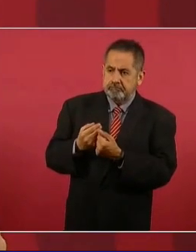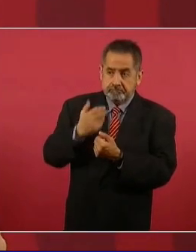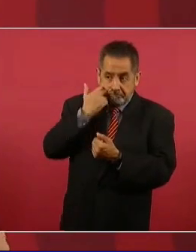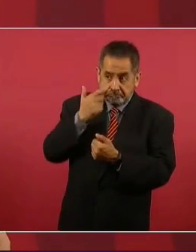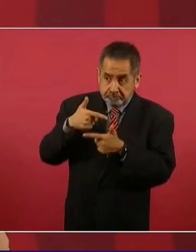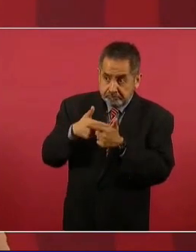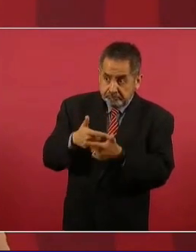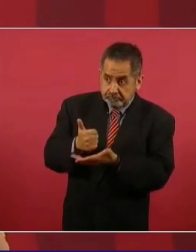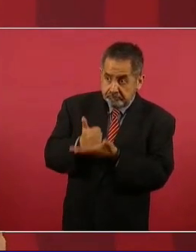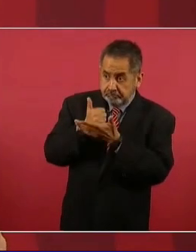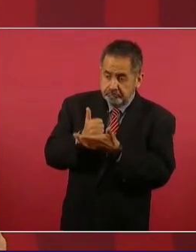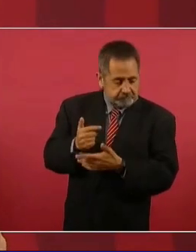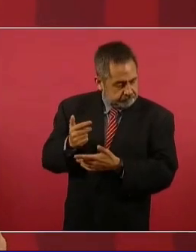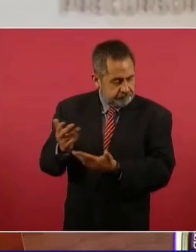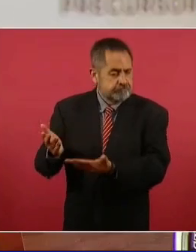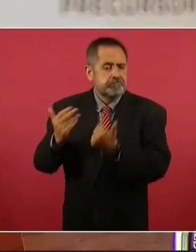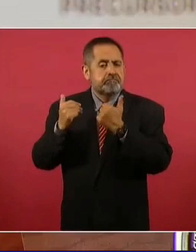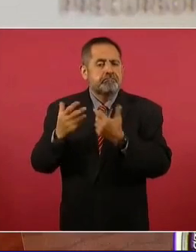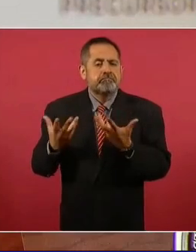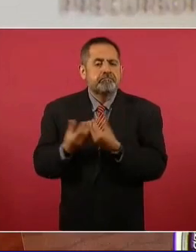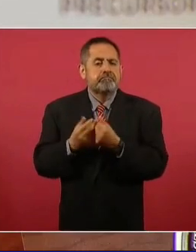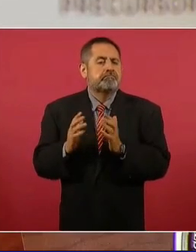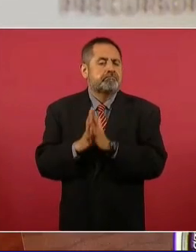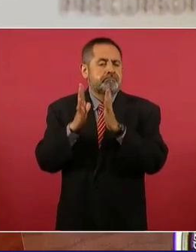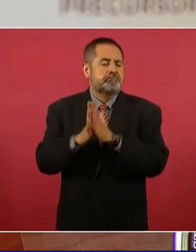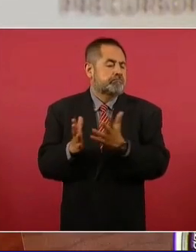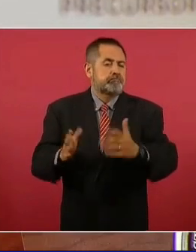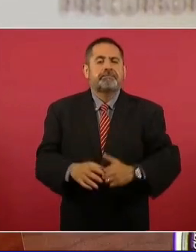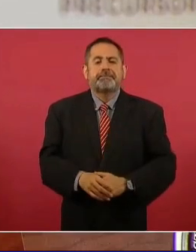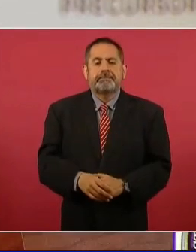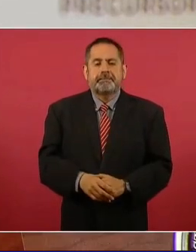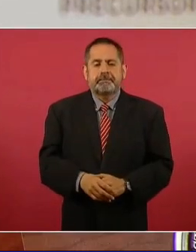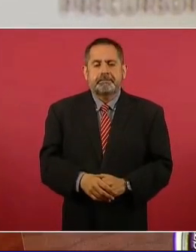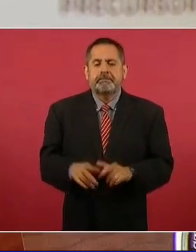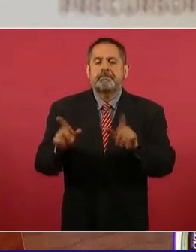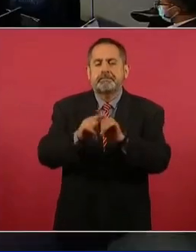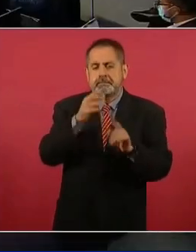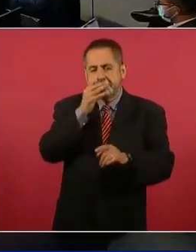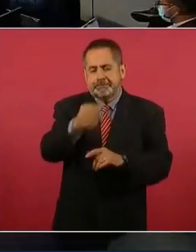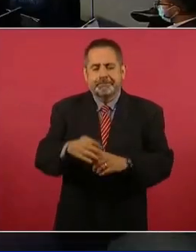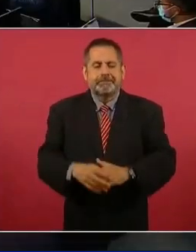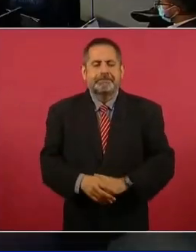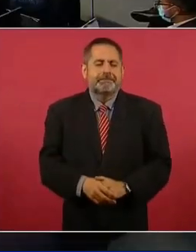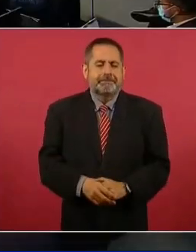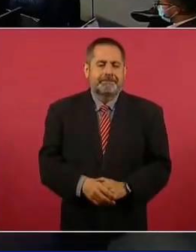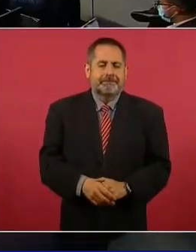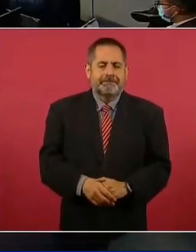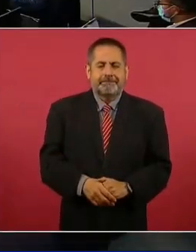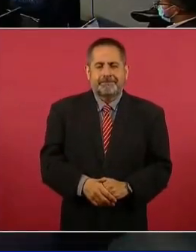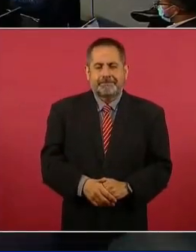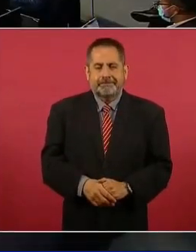está llamado a participar. Eso es lo que puedo comentar. Gracias, señor presidente.